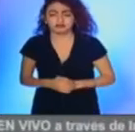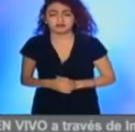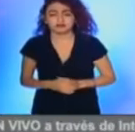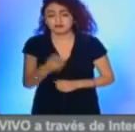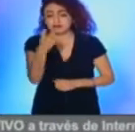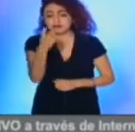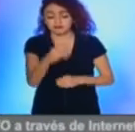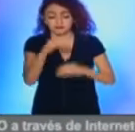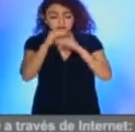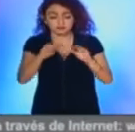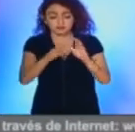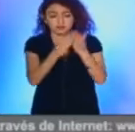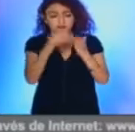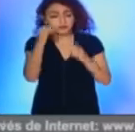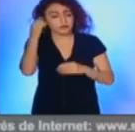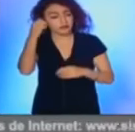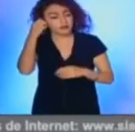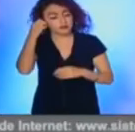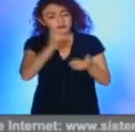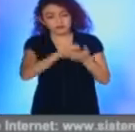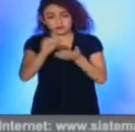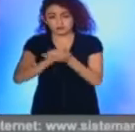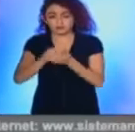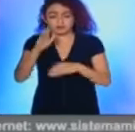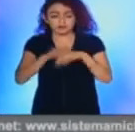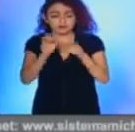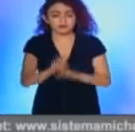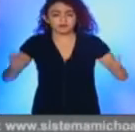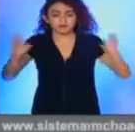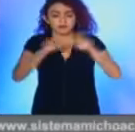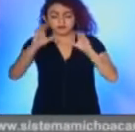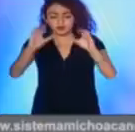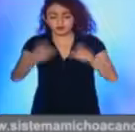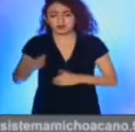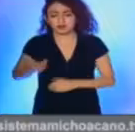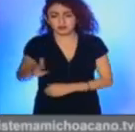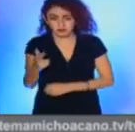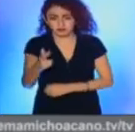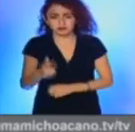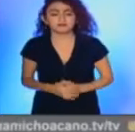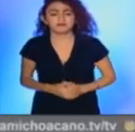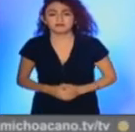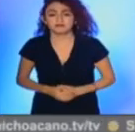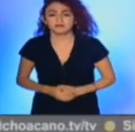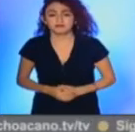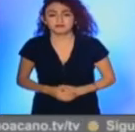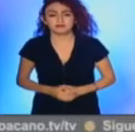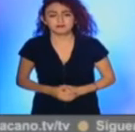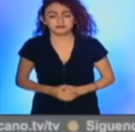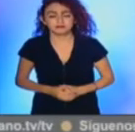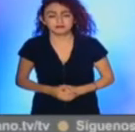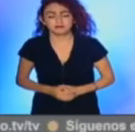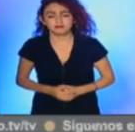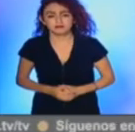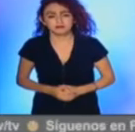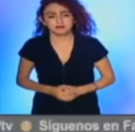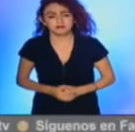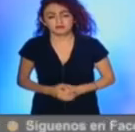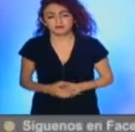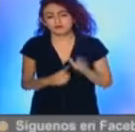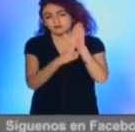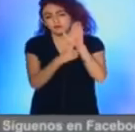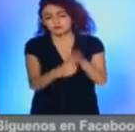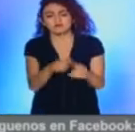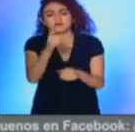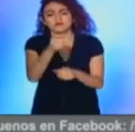Esta es una publicación de varios autores que pretende crear conciencia sobre el cuidado del río. Que intenta mostrar